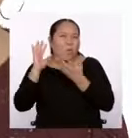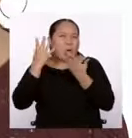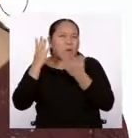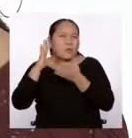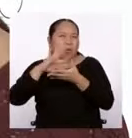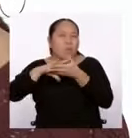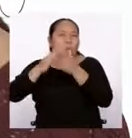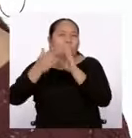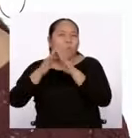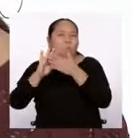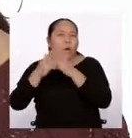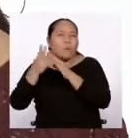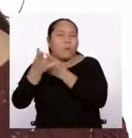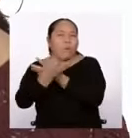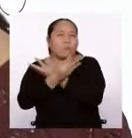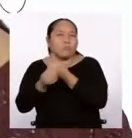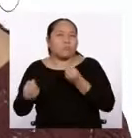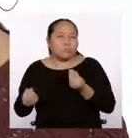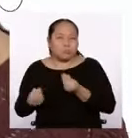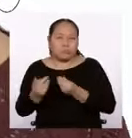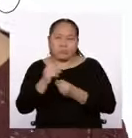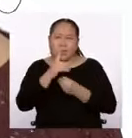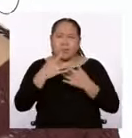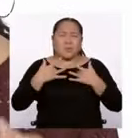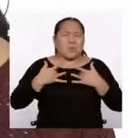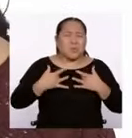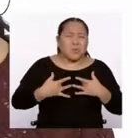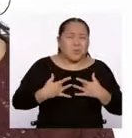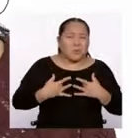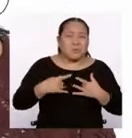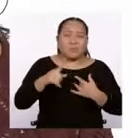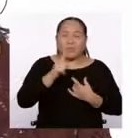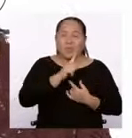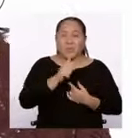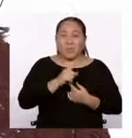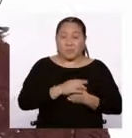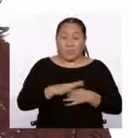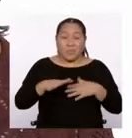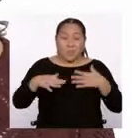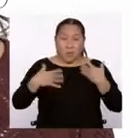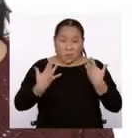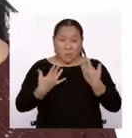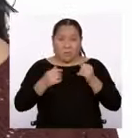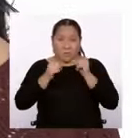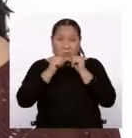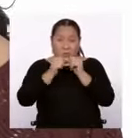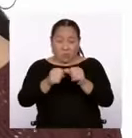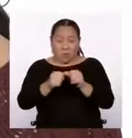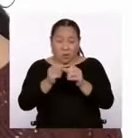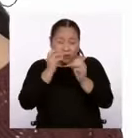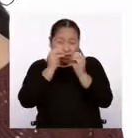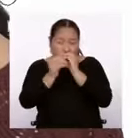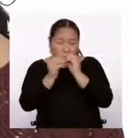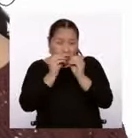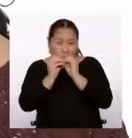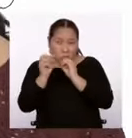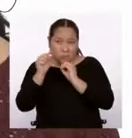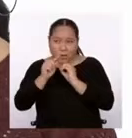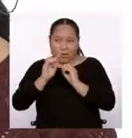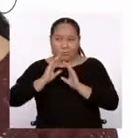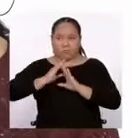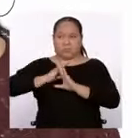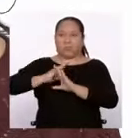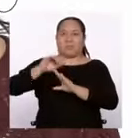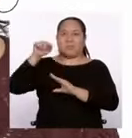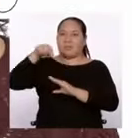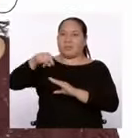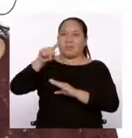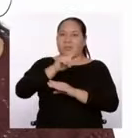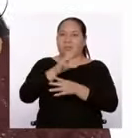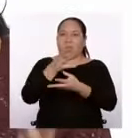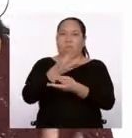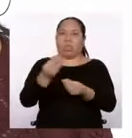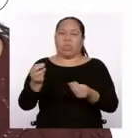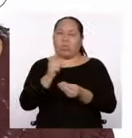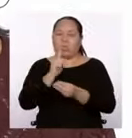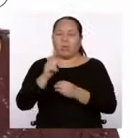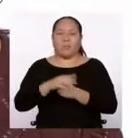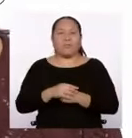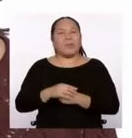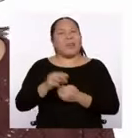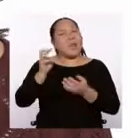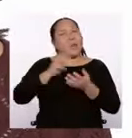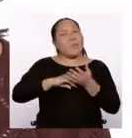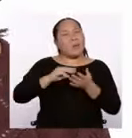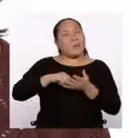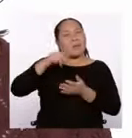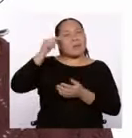Pero no nos pongamos tristes porque hay mucho que podemos hacer para que esto no suceda. Y para reflexionar más del